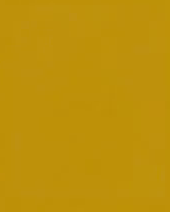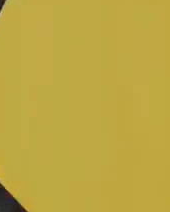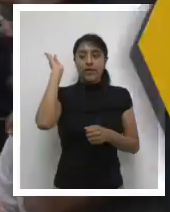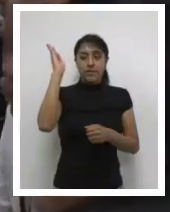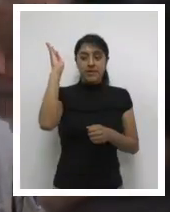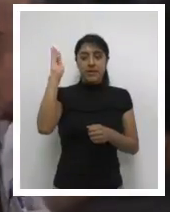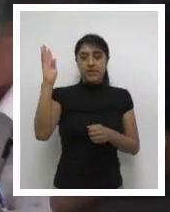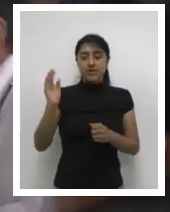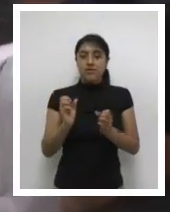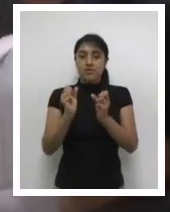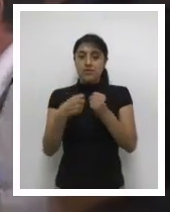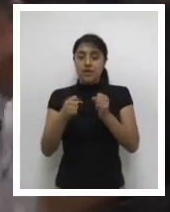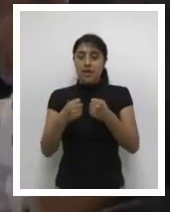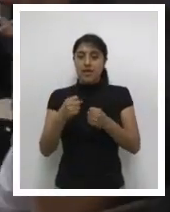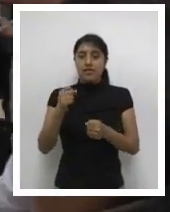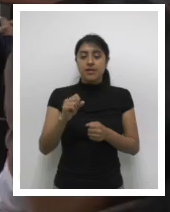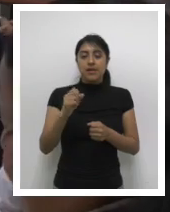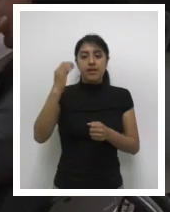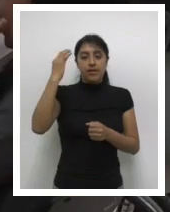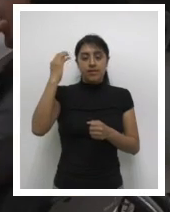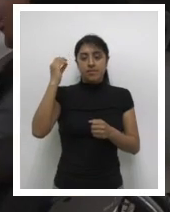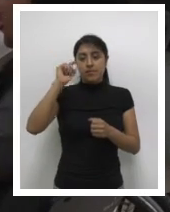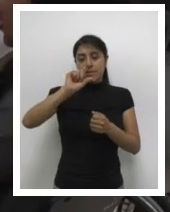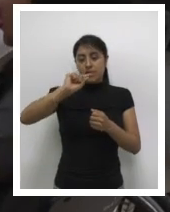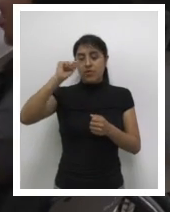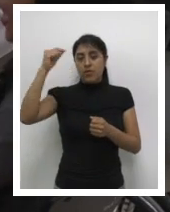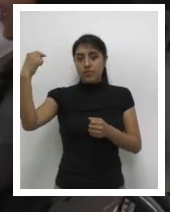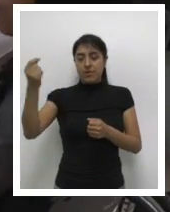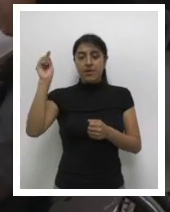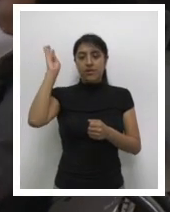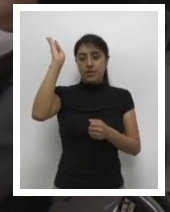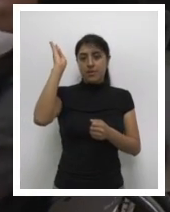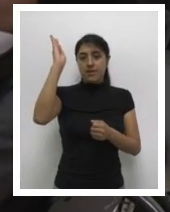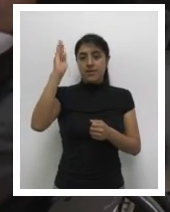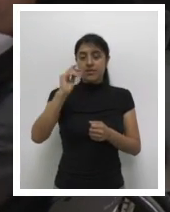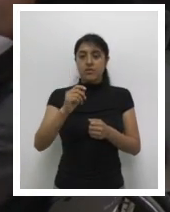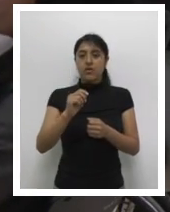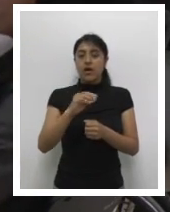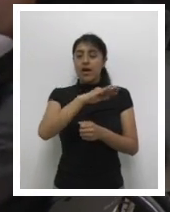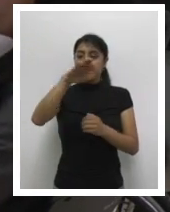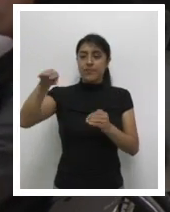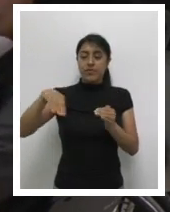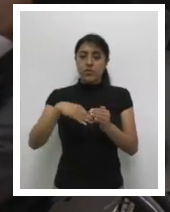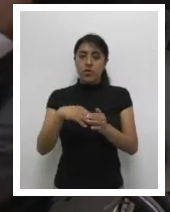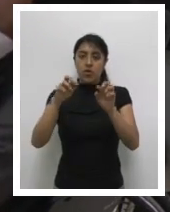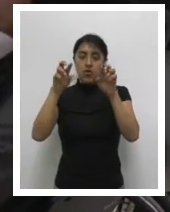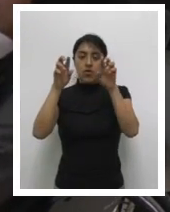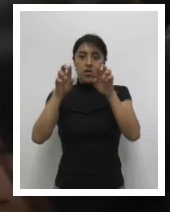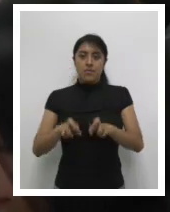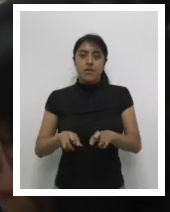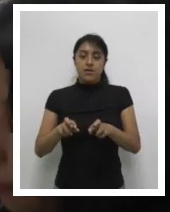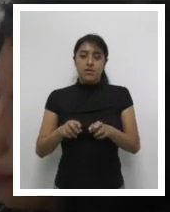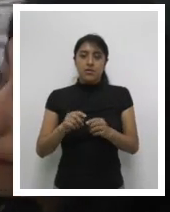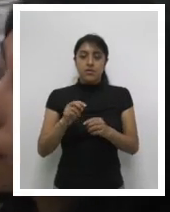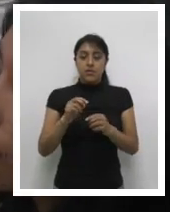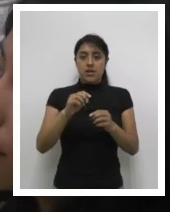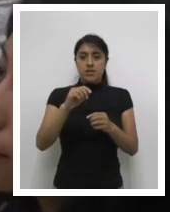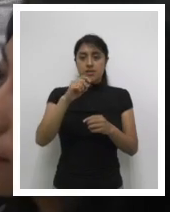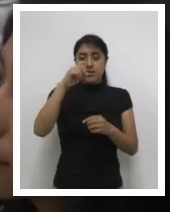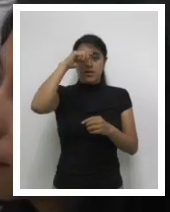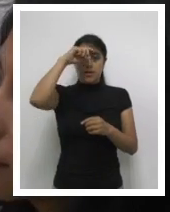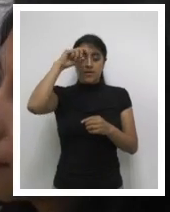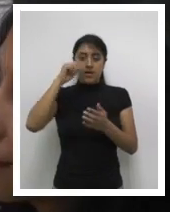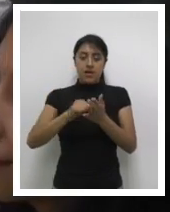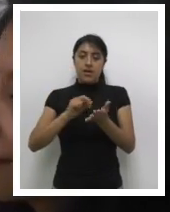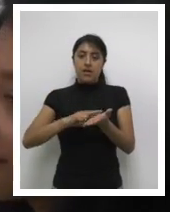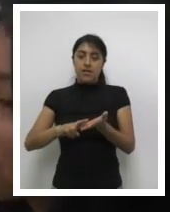fortalecimiento de sus competencias, para que cumplan sus funciones con más herramientas. Ese es el objetivo de la Dirección de Capacitación